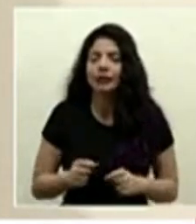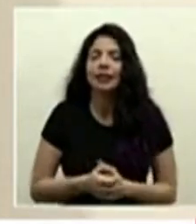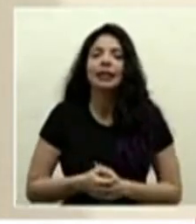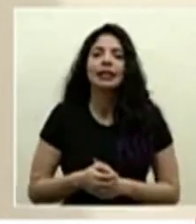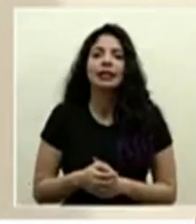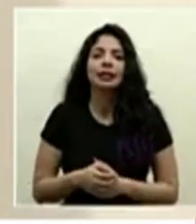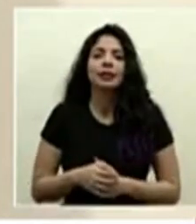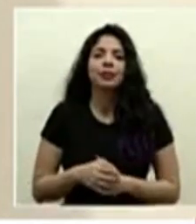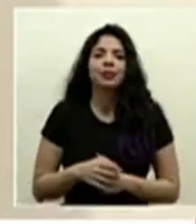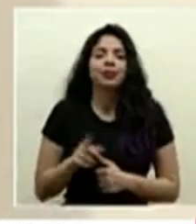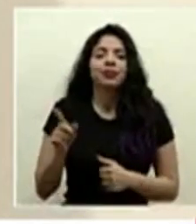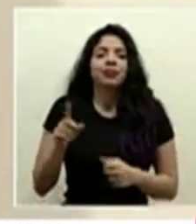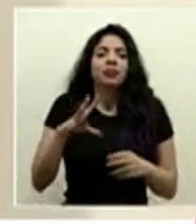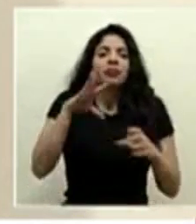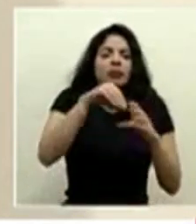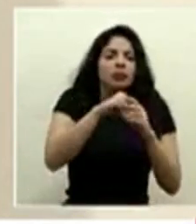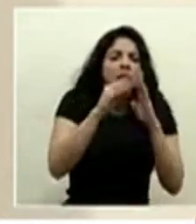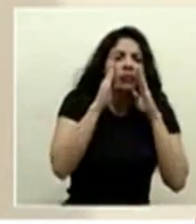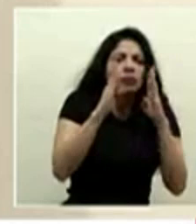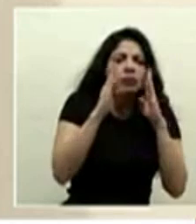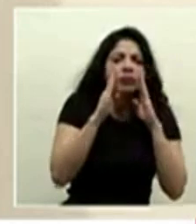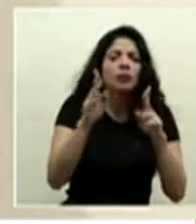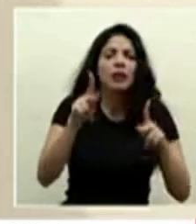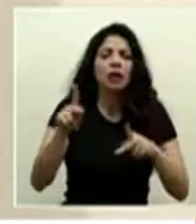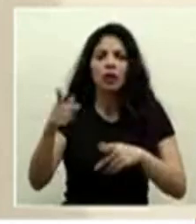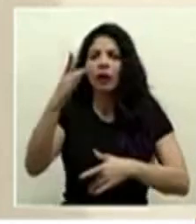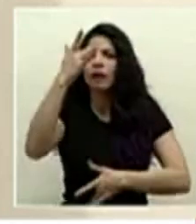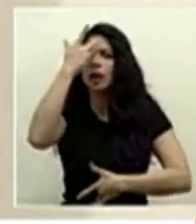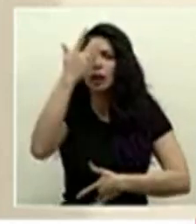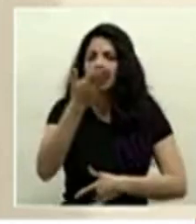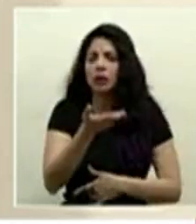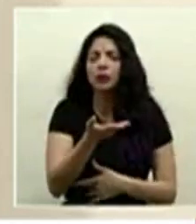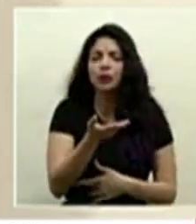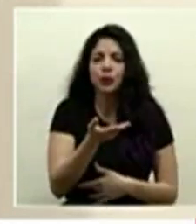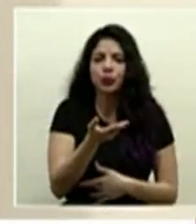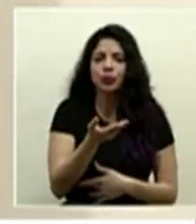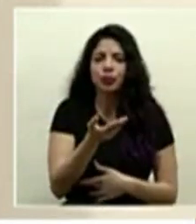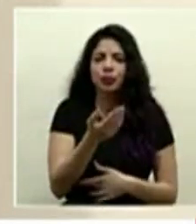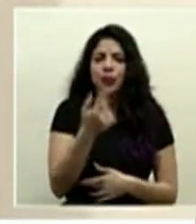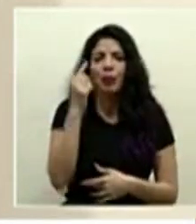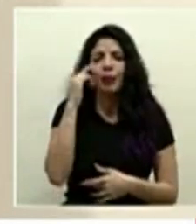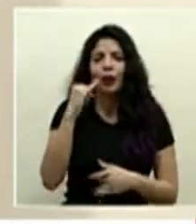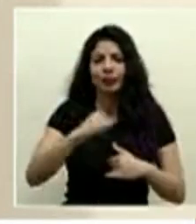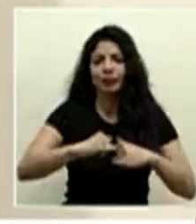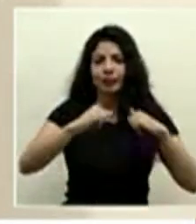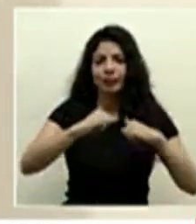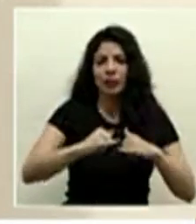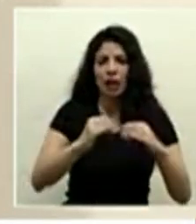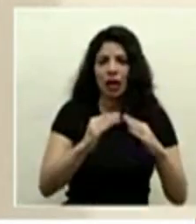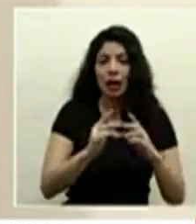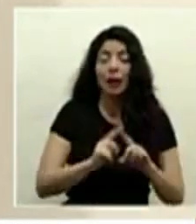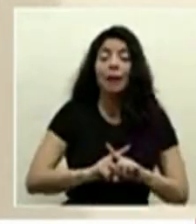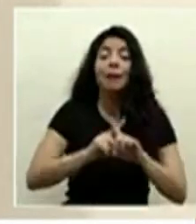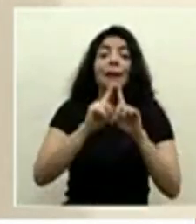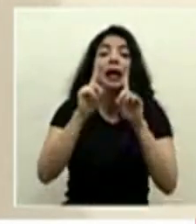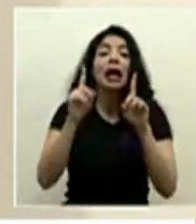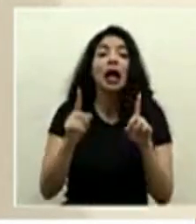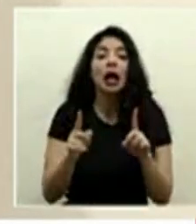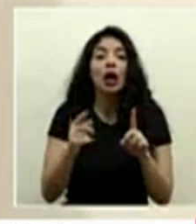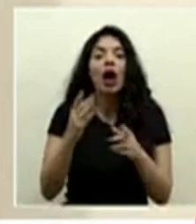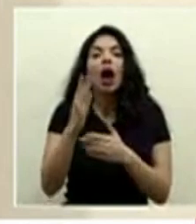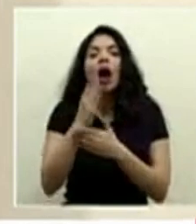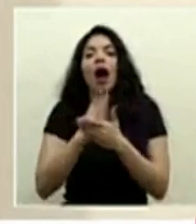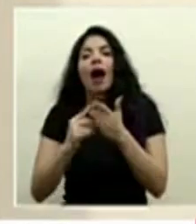abordar los casos que se dan en estos confinamientos pero han habido